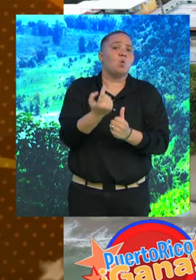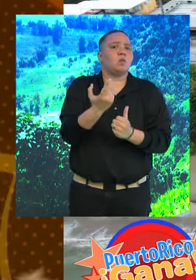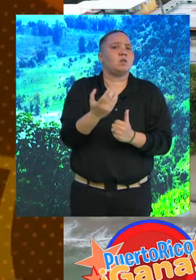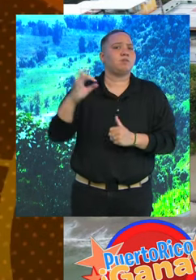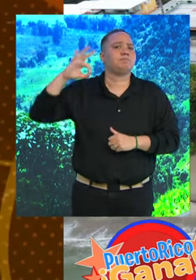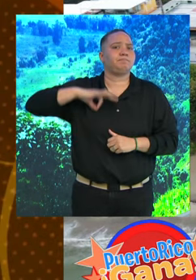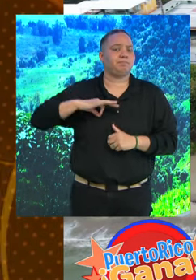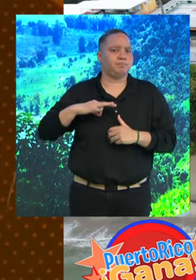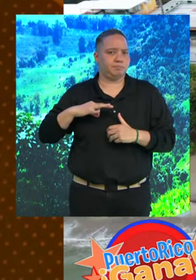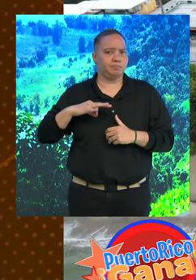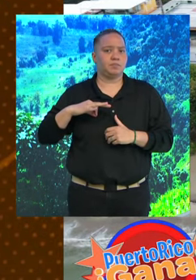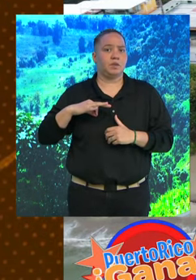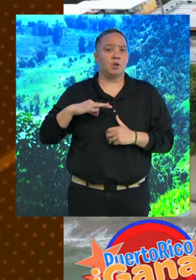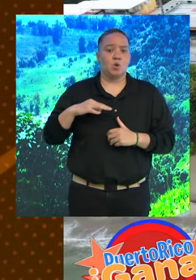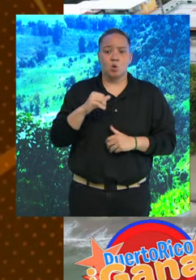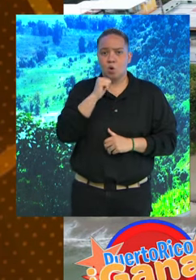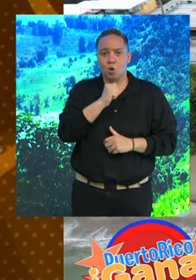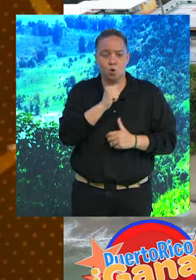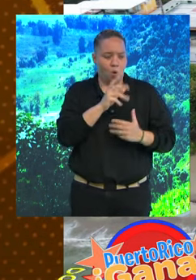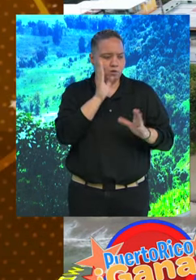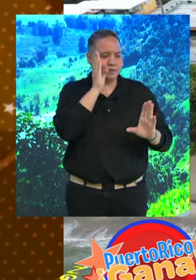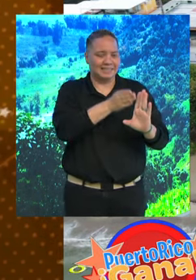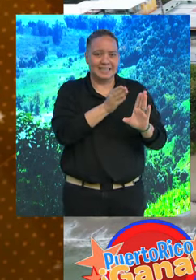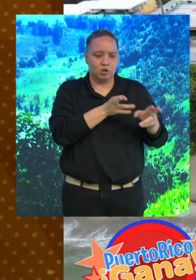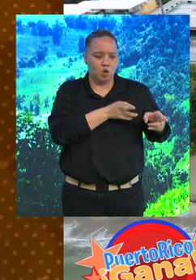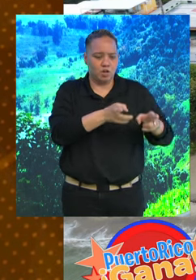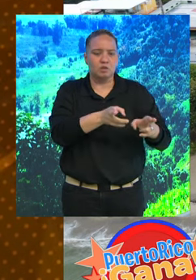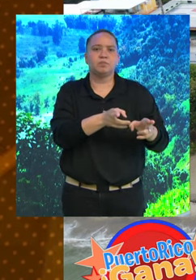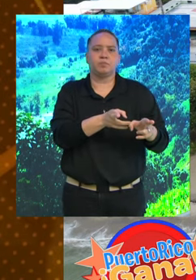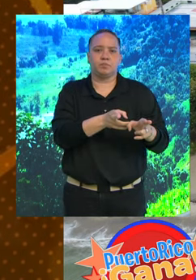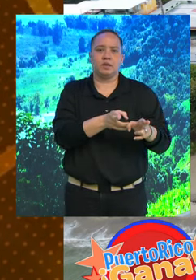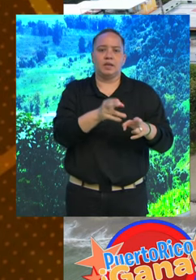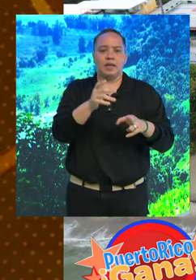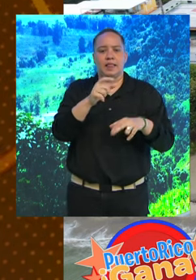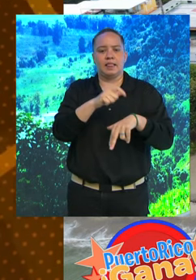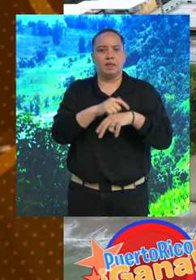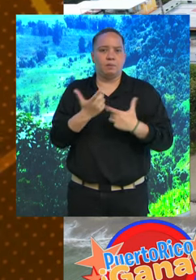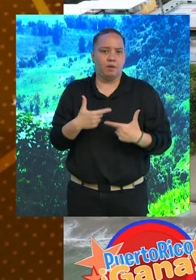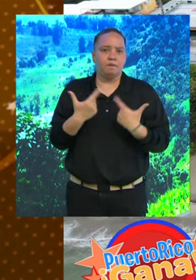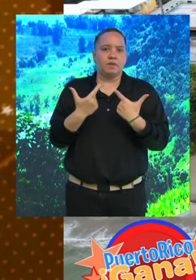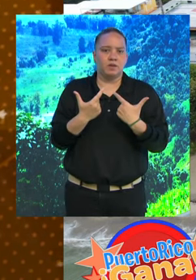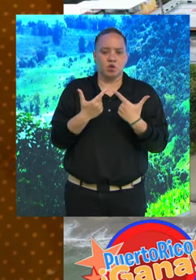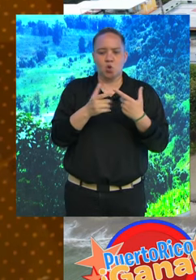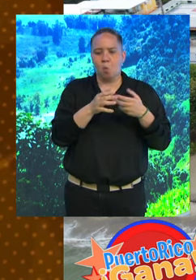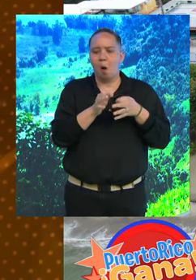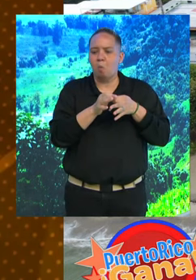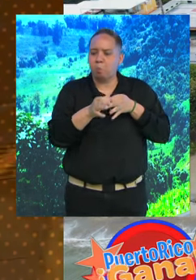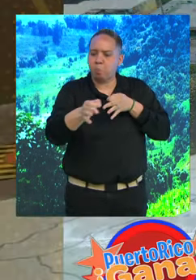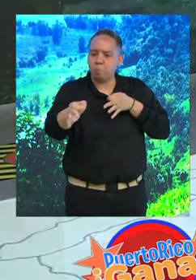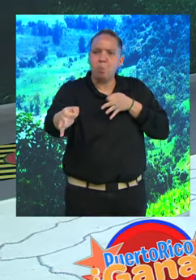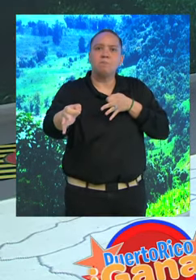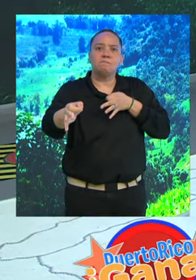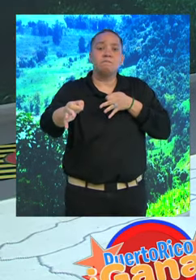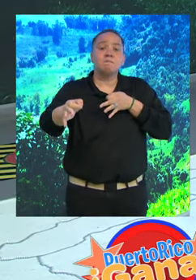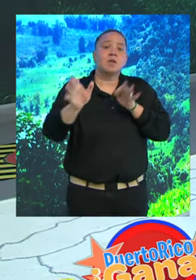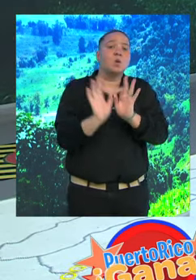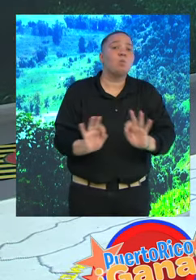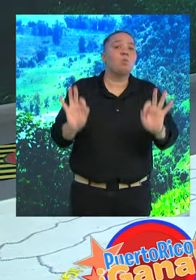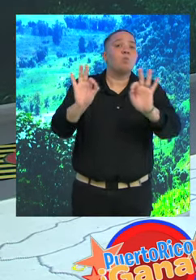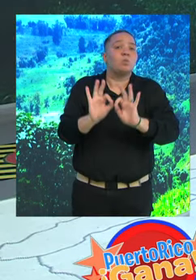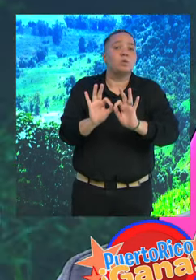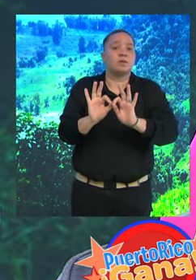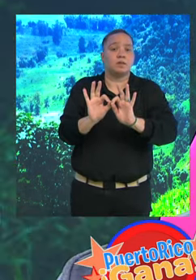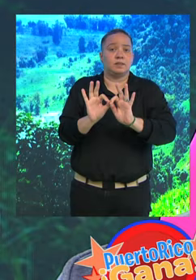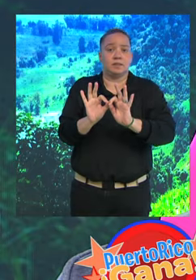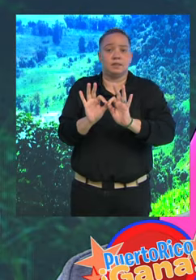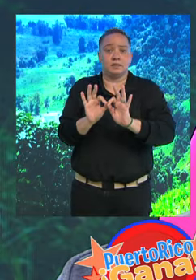tiene este embalse es que como no se alimenta directamente del río, pues tu tiempo de vida es más prolongado. Pero algo muy importante es que este embalse